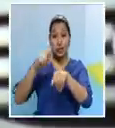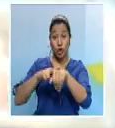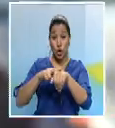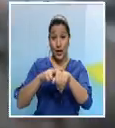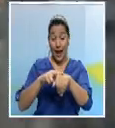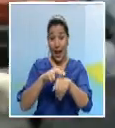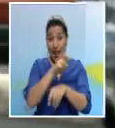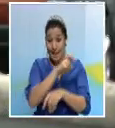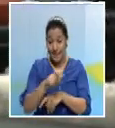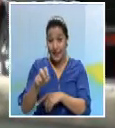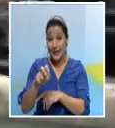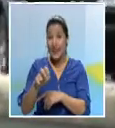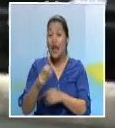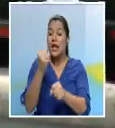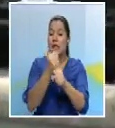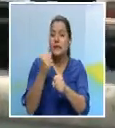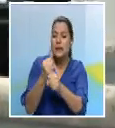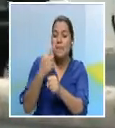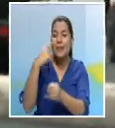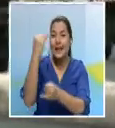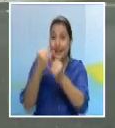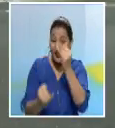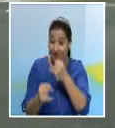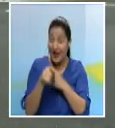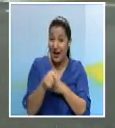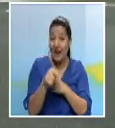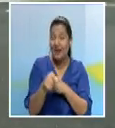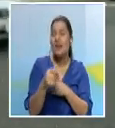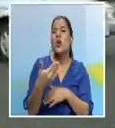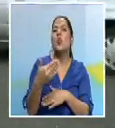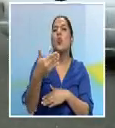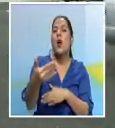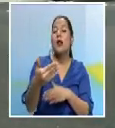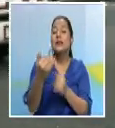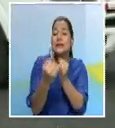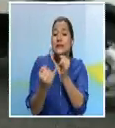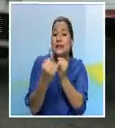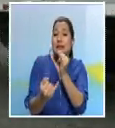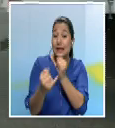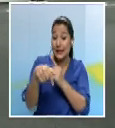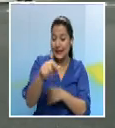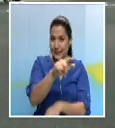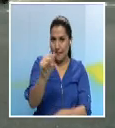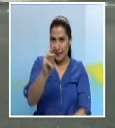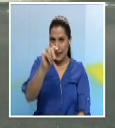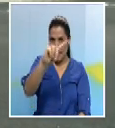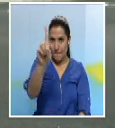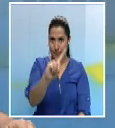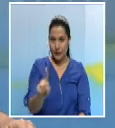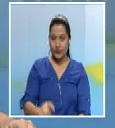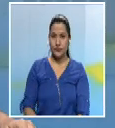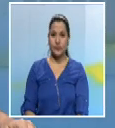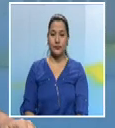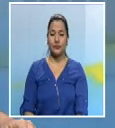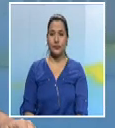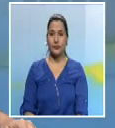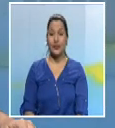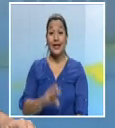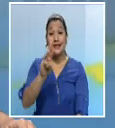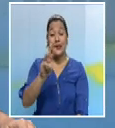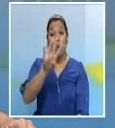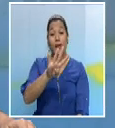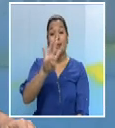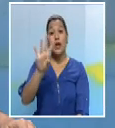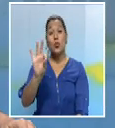obras de finalización entre la Pozuelo y Jardines del Recuerdo concluyen a finales de este mes de marzo. 6